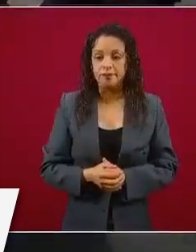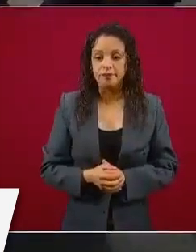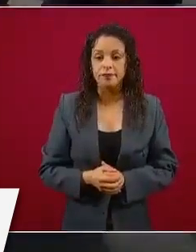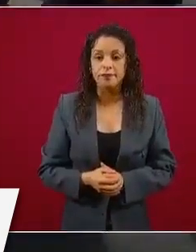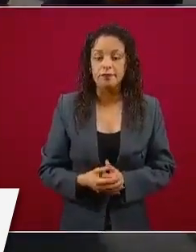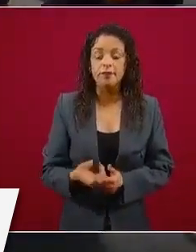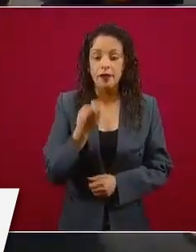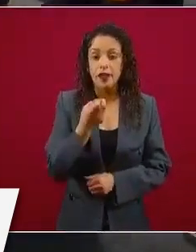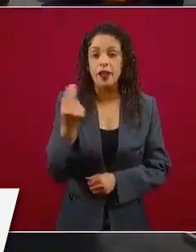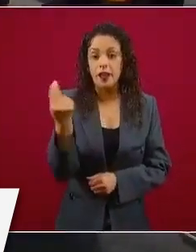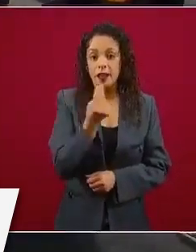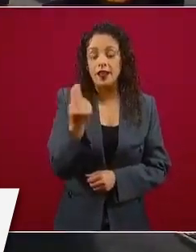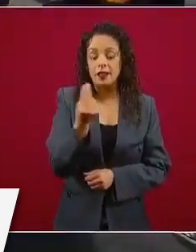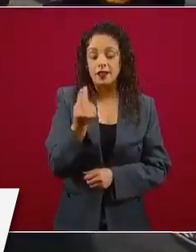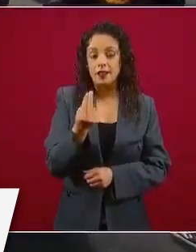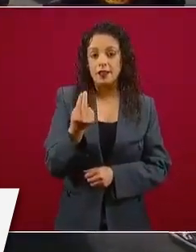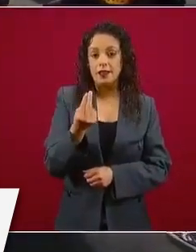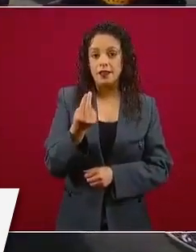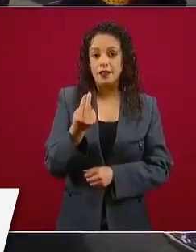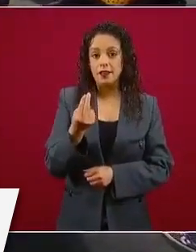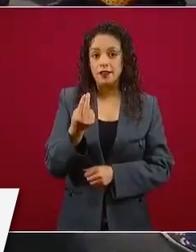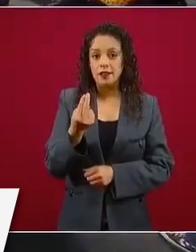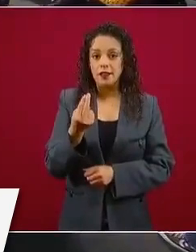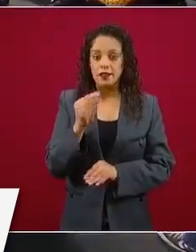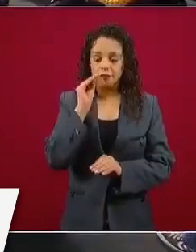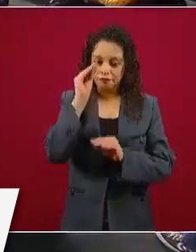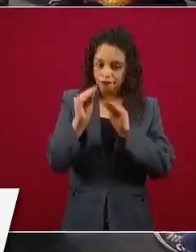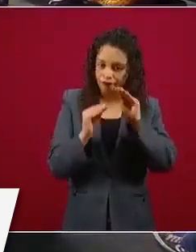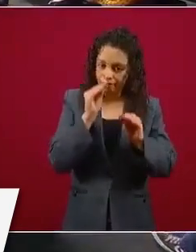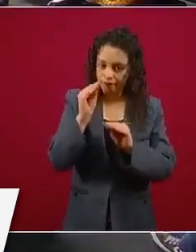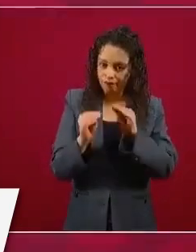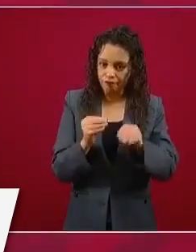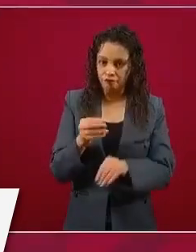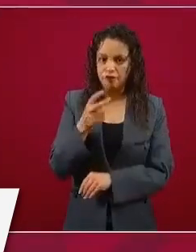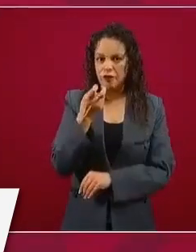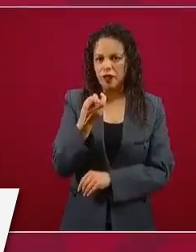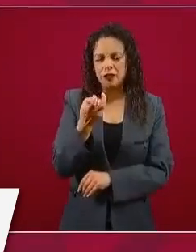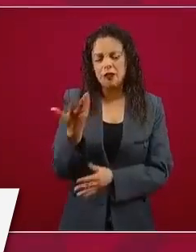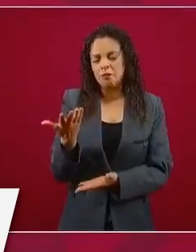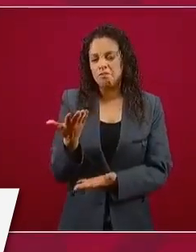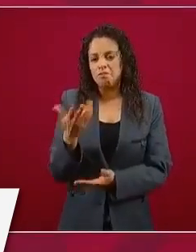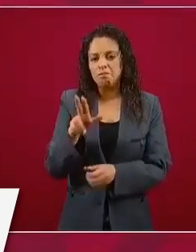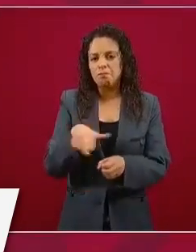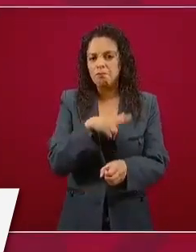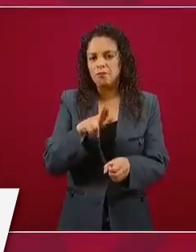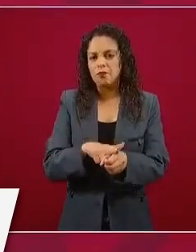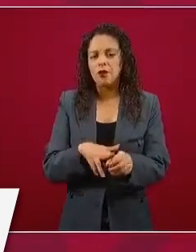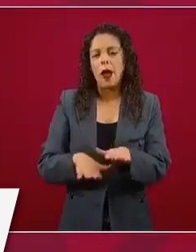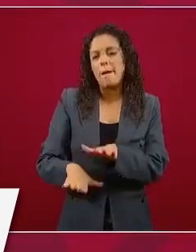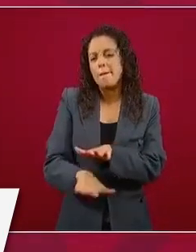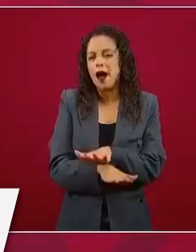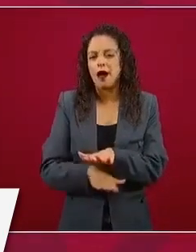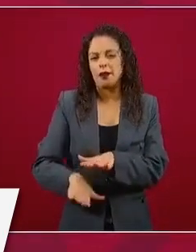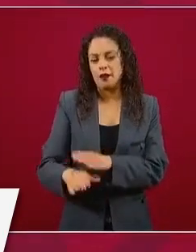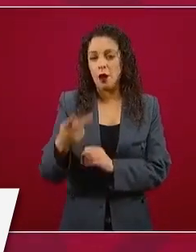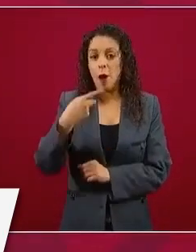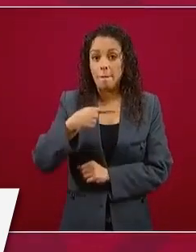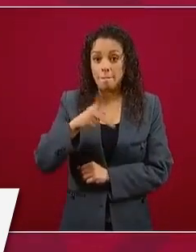condiciones básicas, pero ya está puesta la mesa,